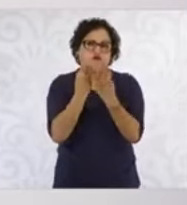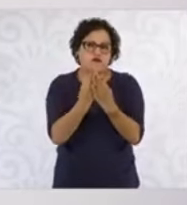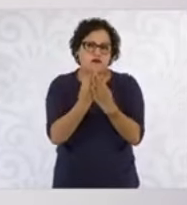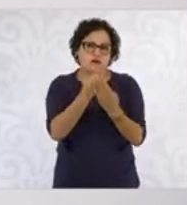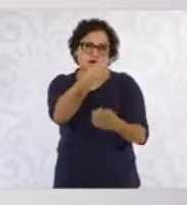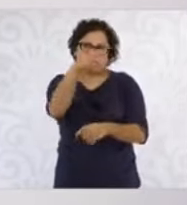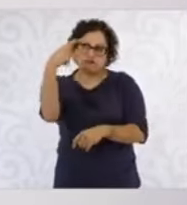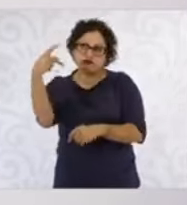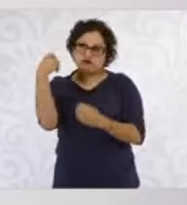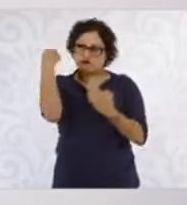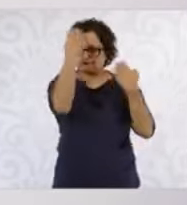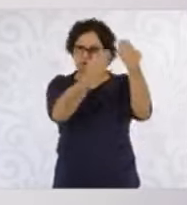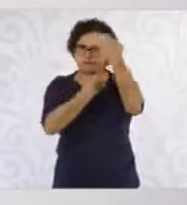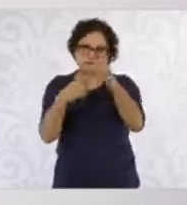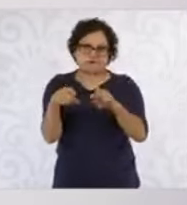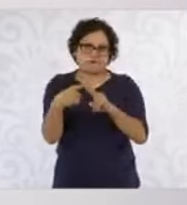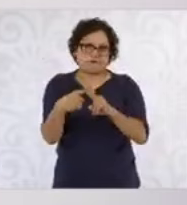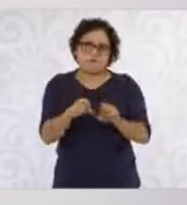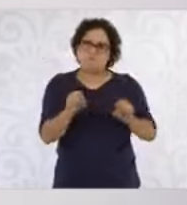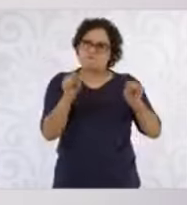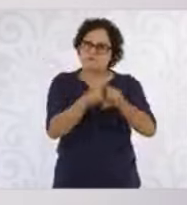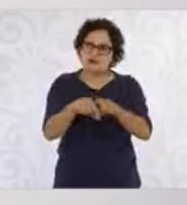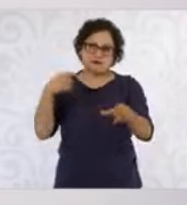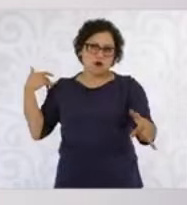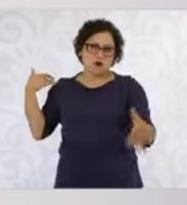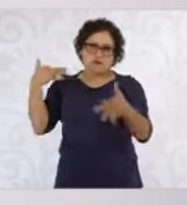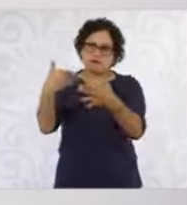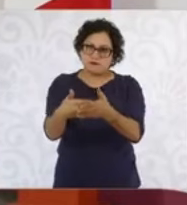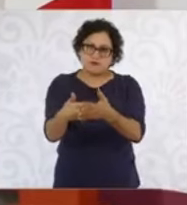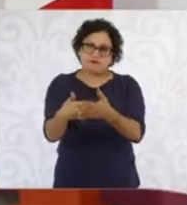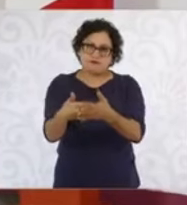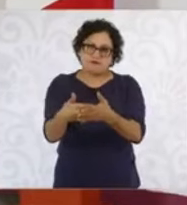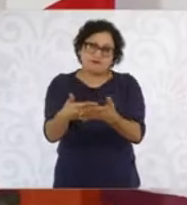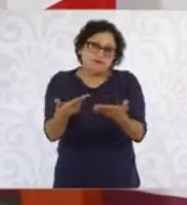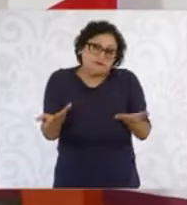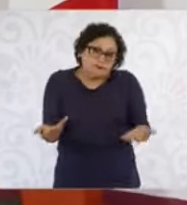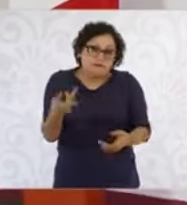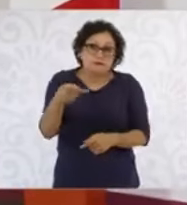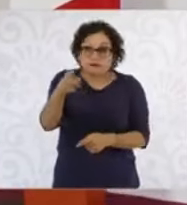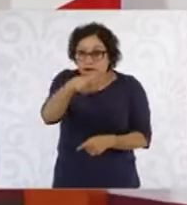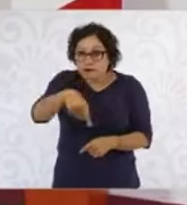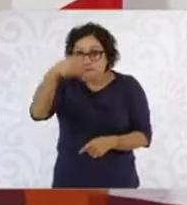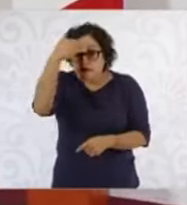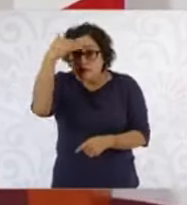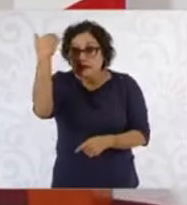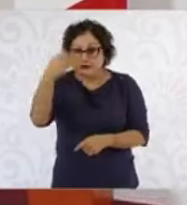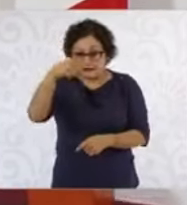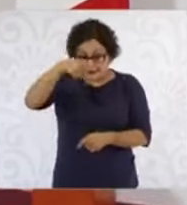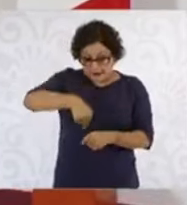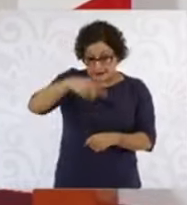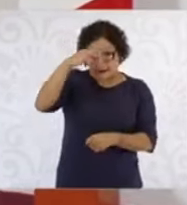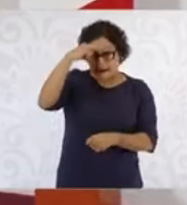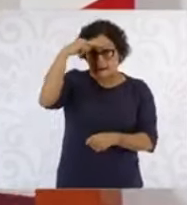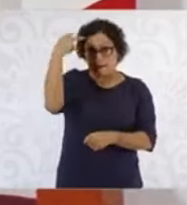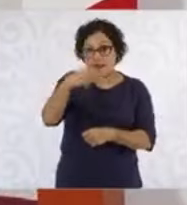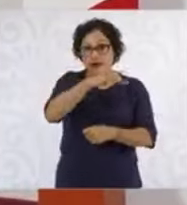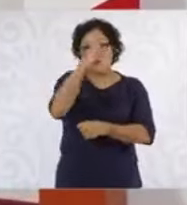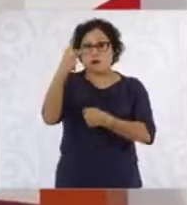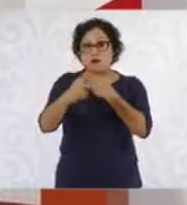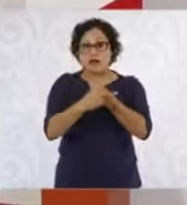cual califica. Y todos sabemos que a partir de 2018 el modelo económico en nuestro país cambió.